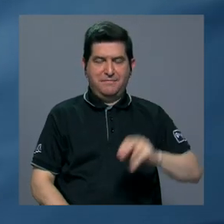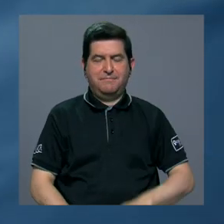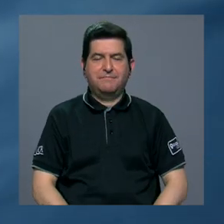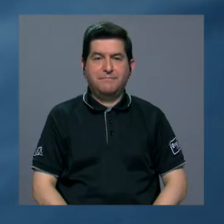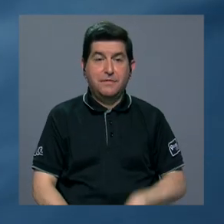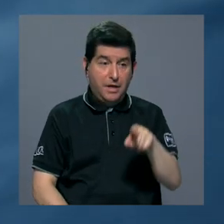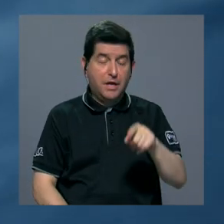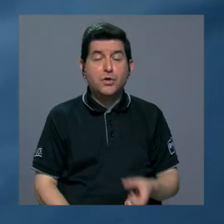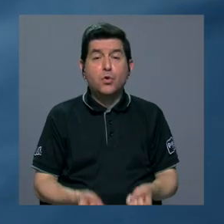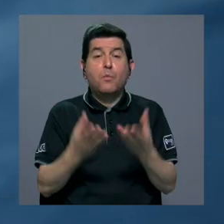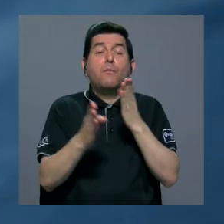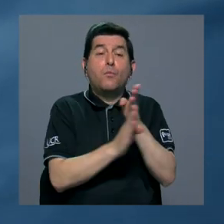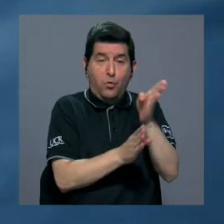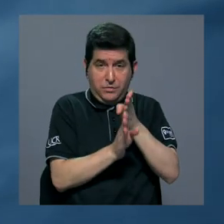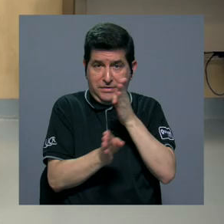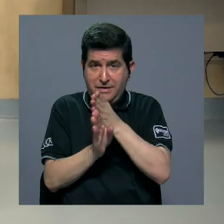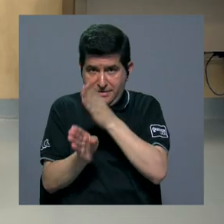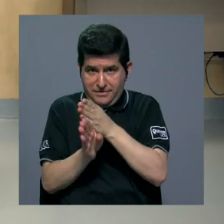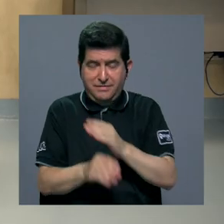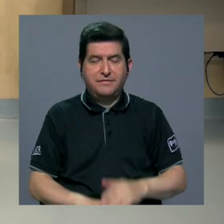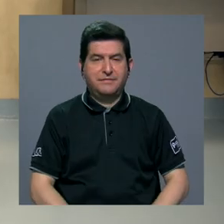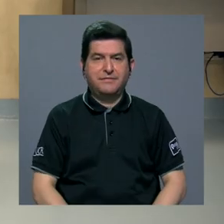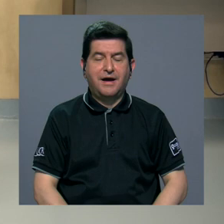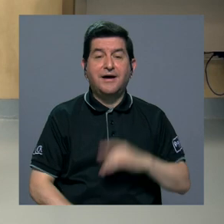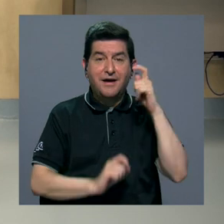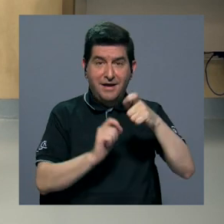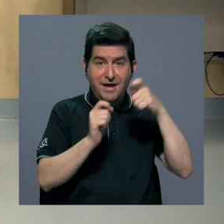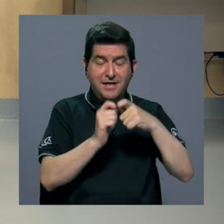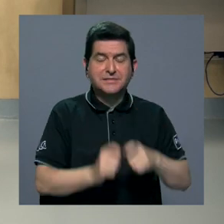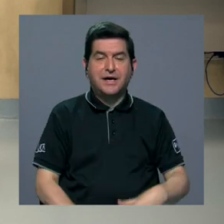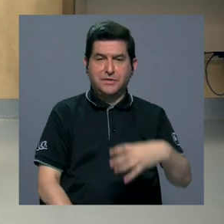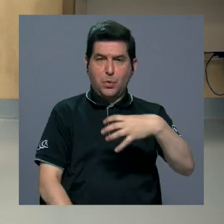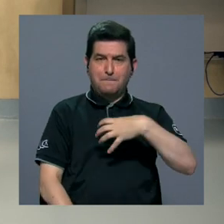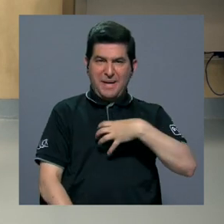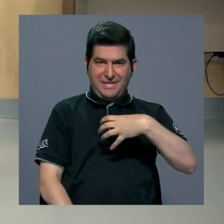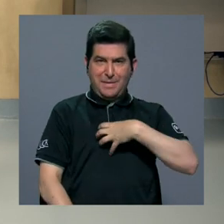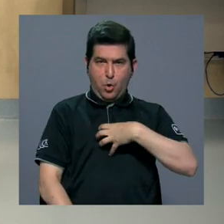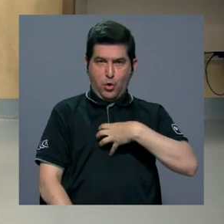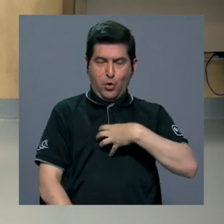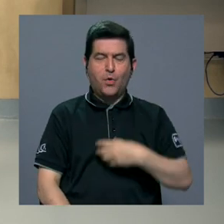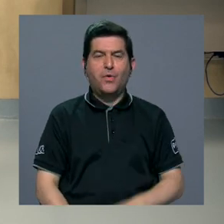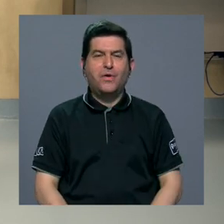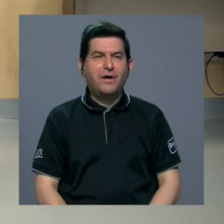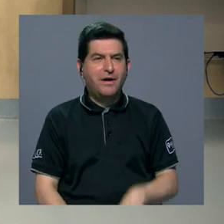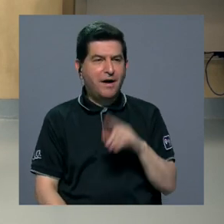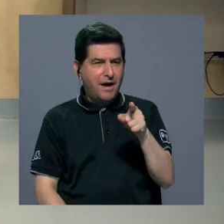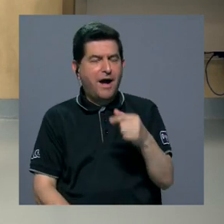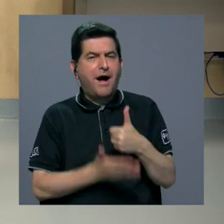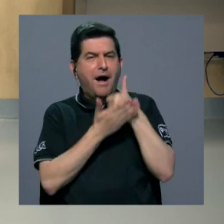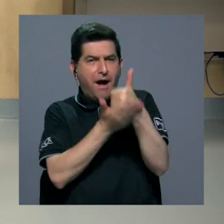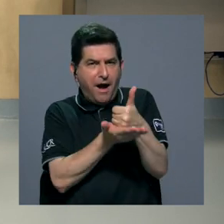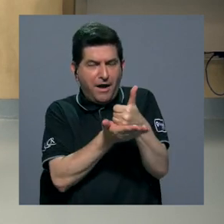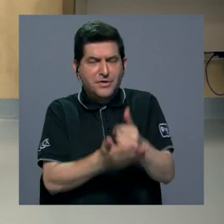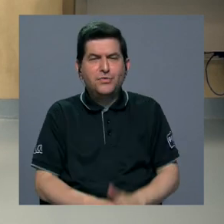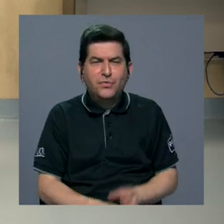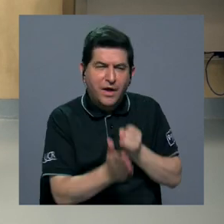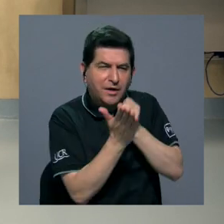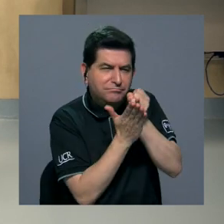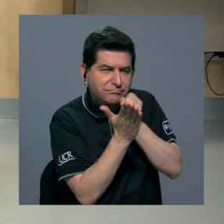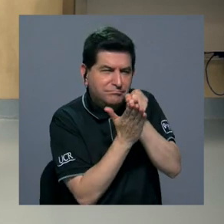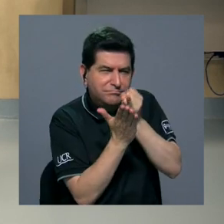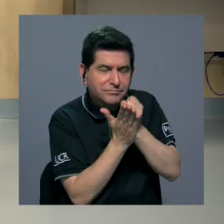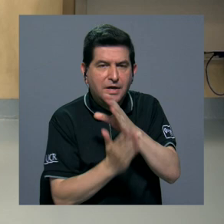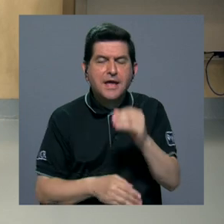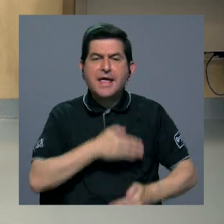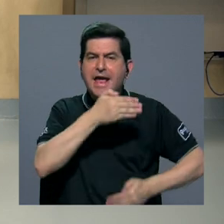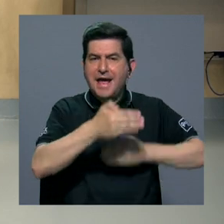que es algo multidisciplinar. Y precisamente para patrimonio, ayuda en la parte de investigación